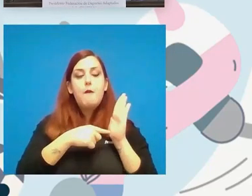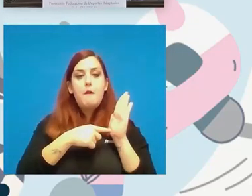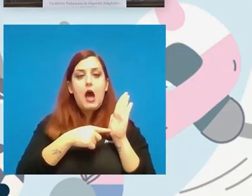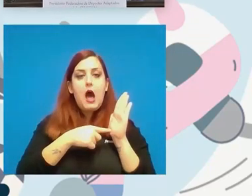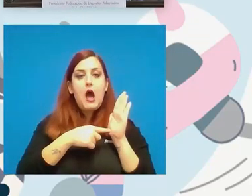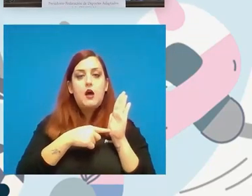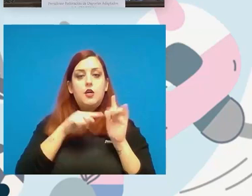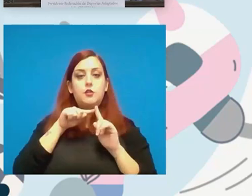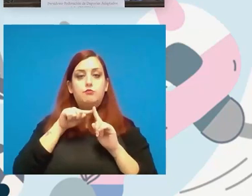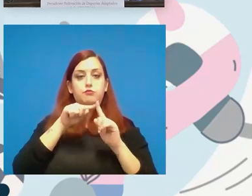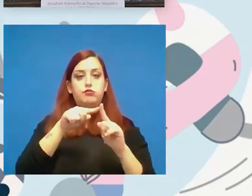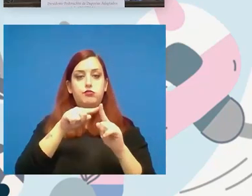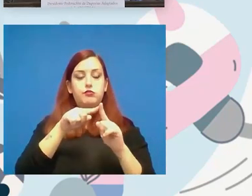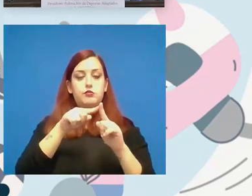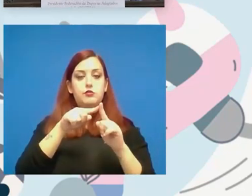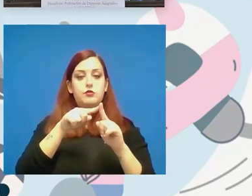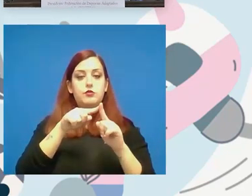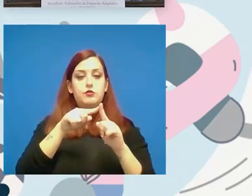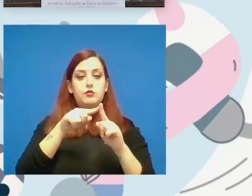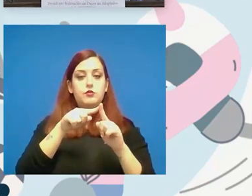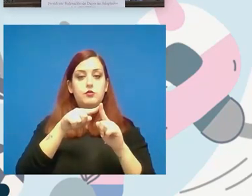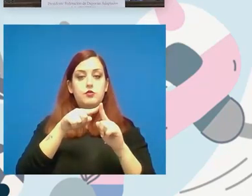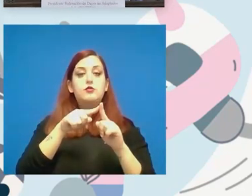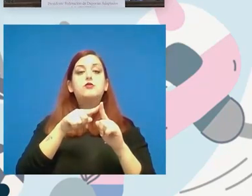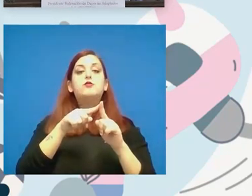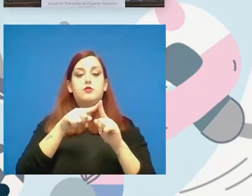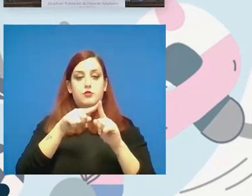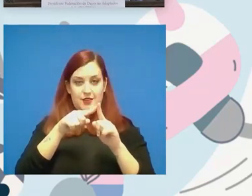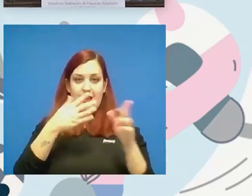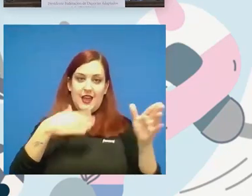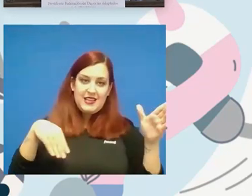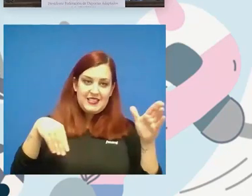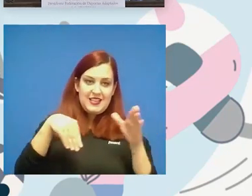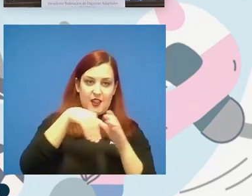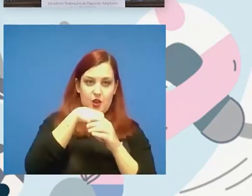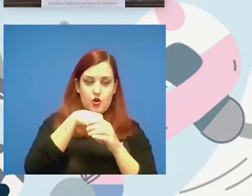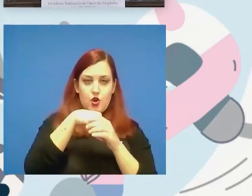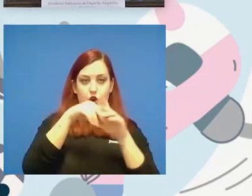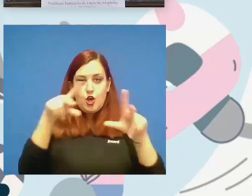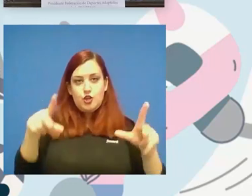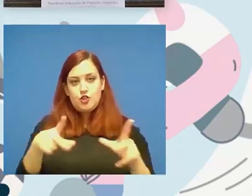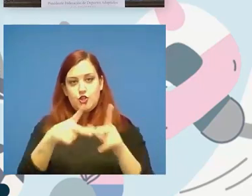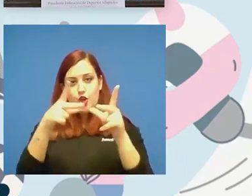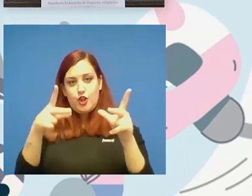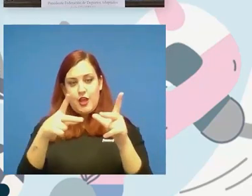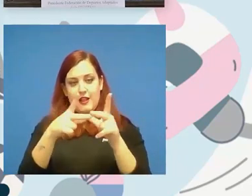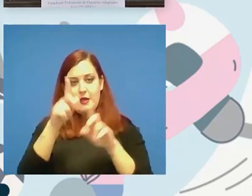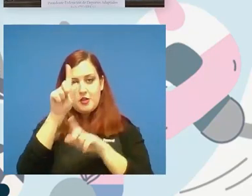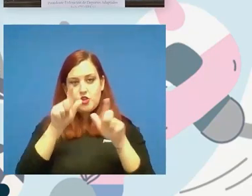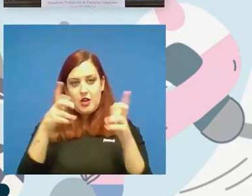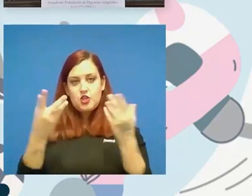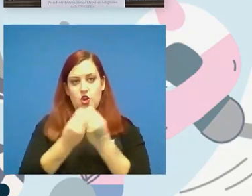de favorecer la reinserción social de las personas con discapacidad que están atendidas en centros